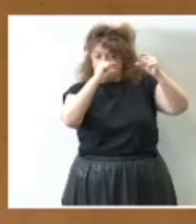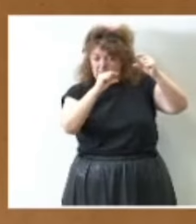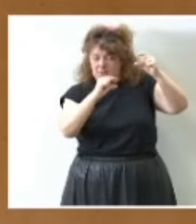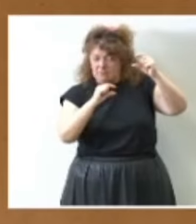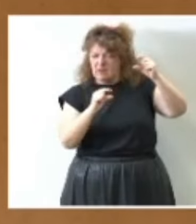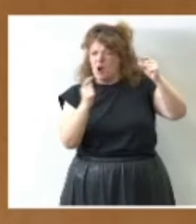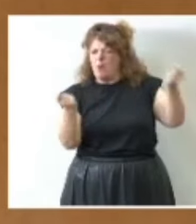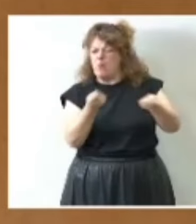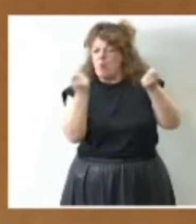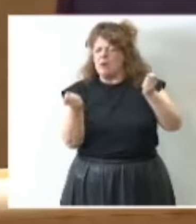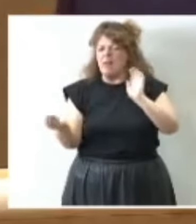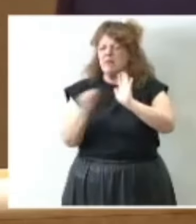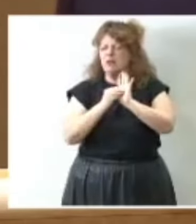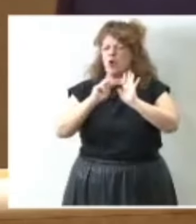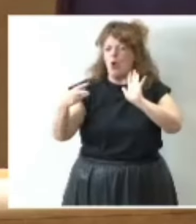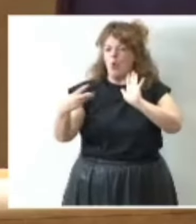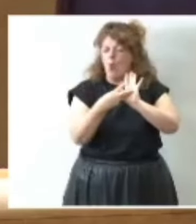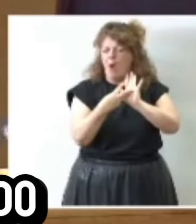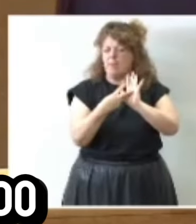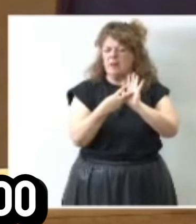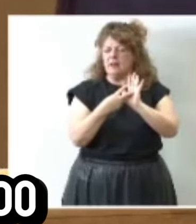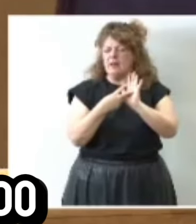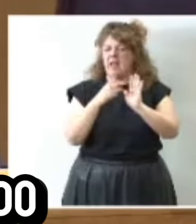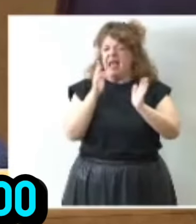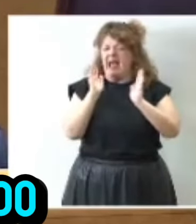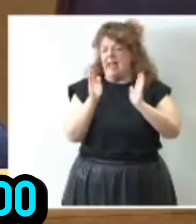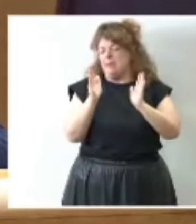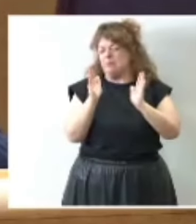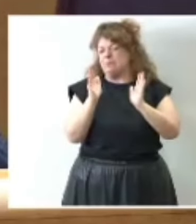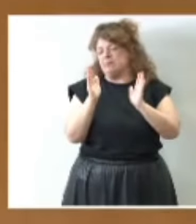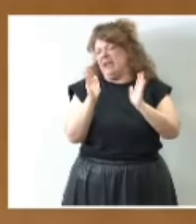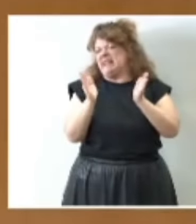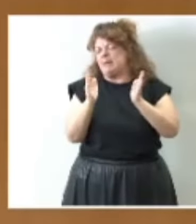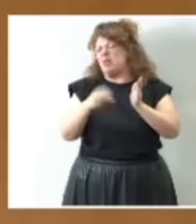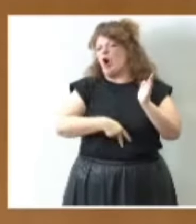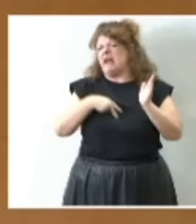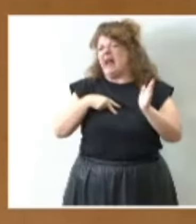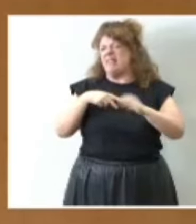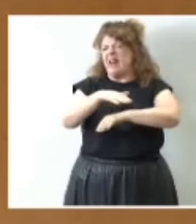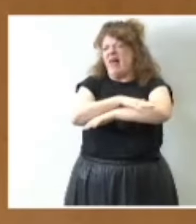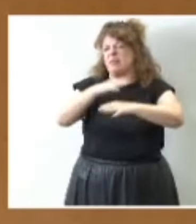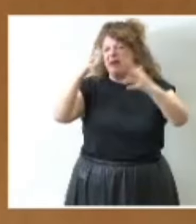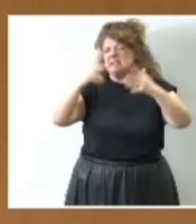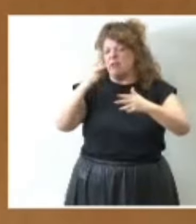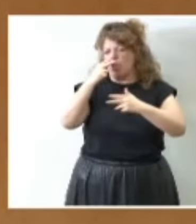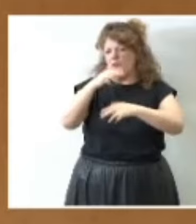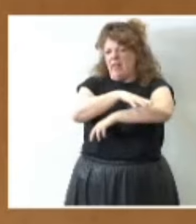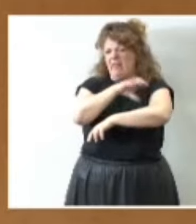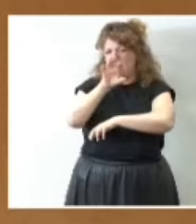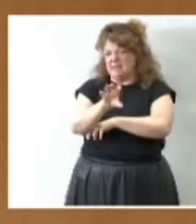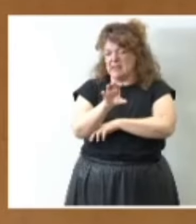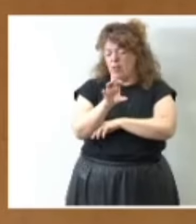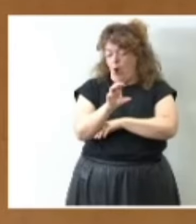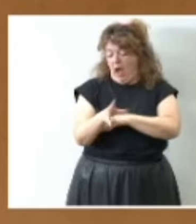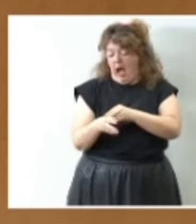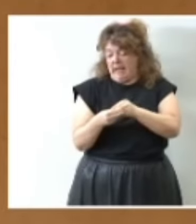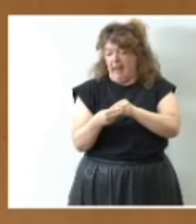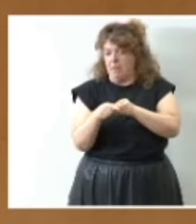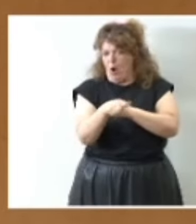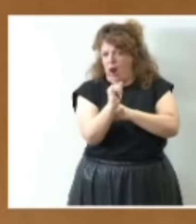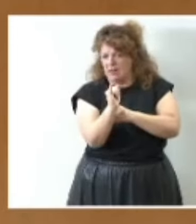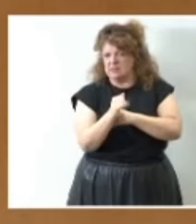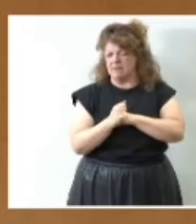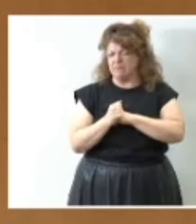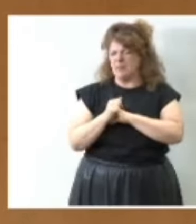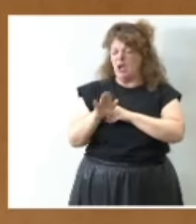publicada en la página web de la intervención general de la administración del estado aunque no lo esté de manera agregada incluso voy